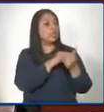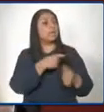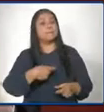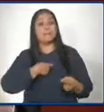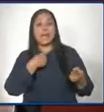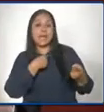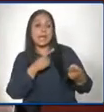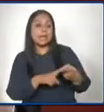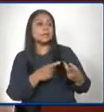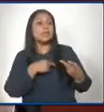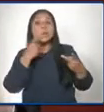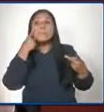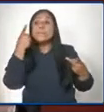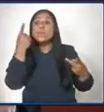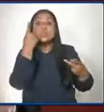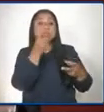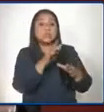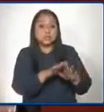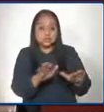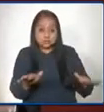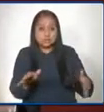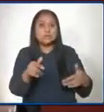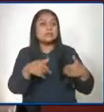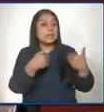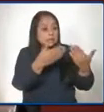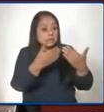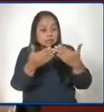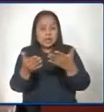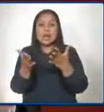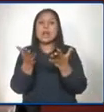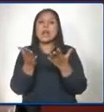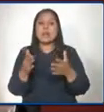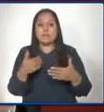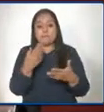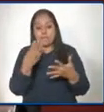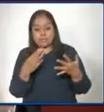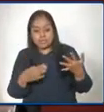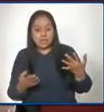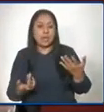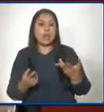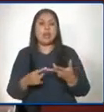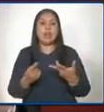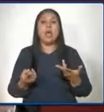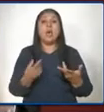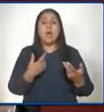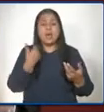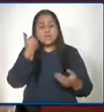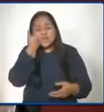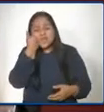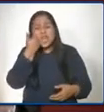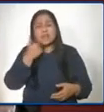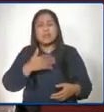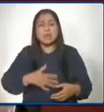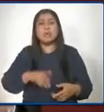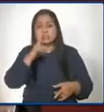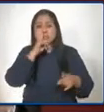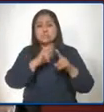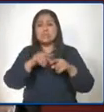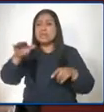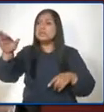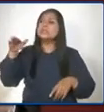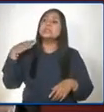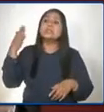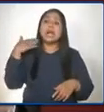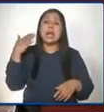brigadas de búsqueda de niños para poderles dotar sus materiales. Cuando se han enfermado, encontré maestros de Zacapa y de la